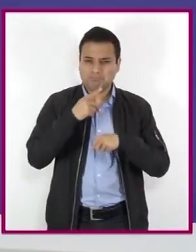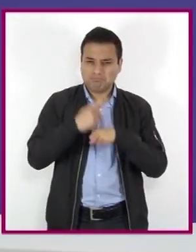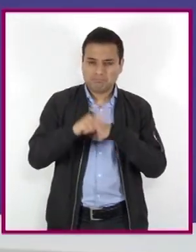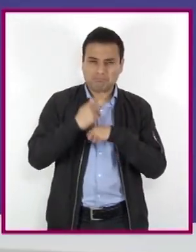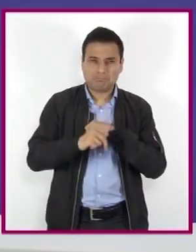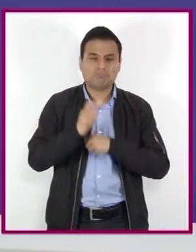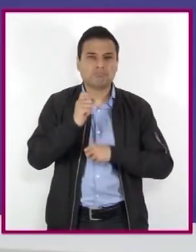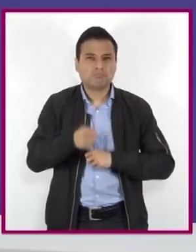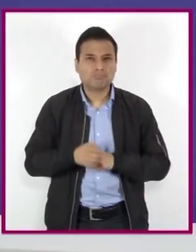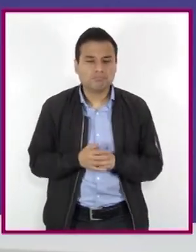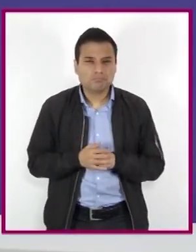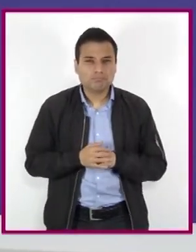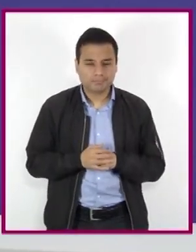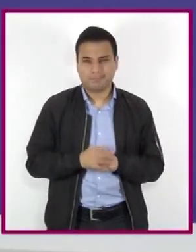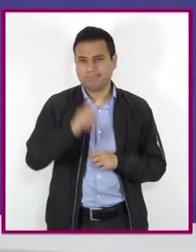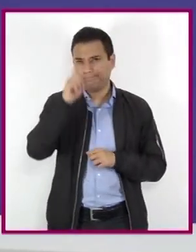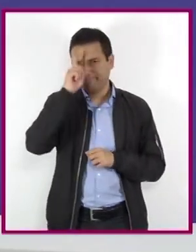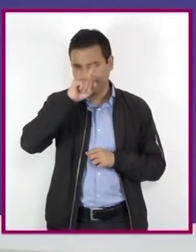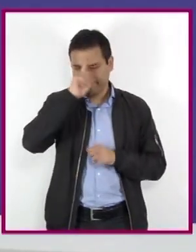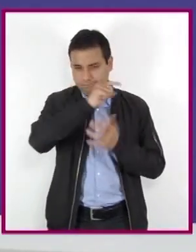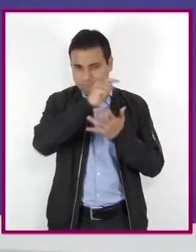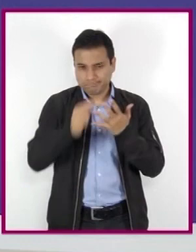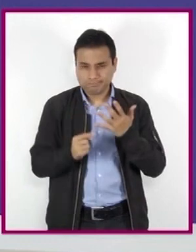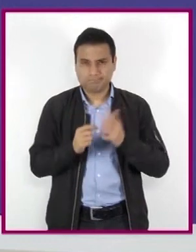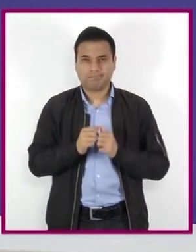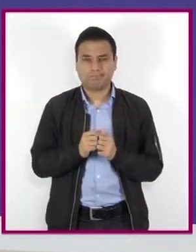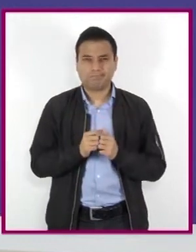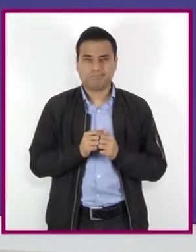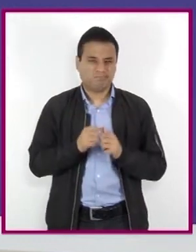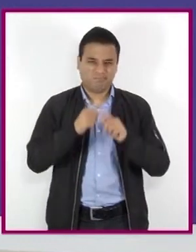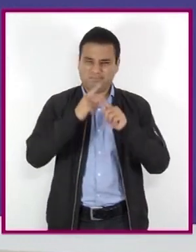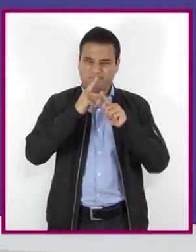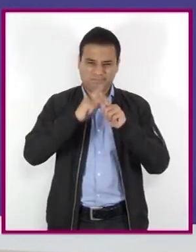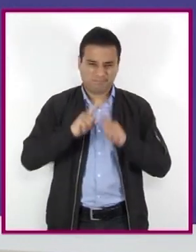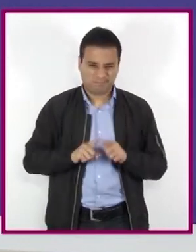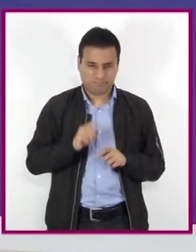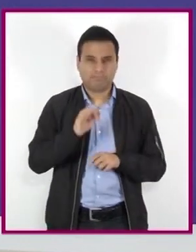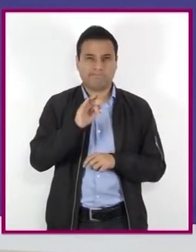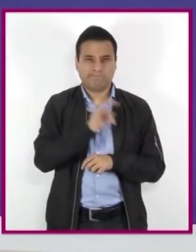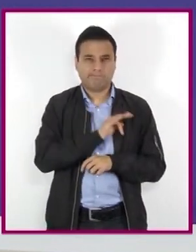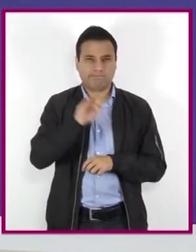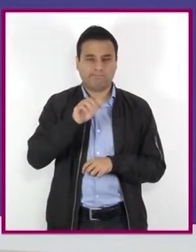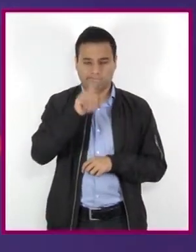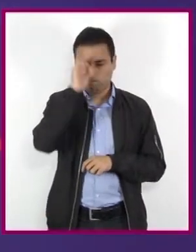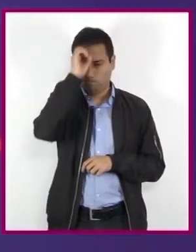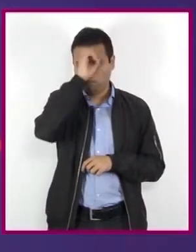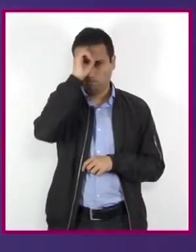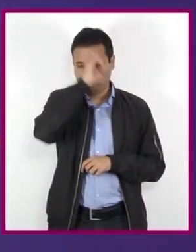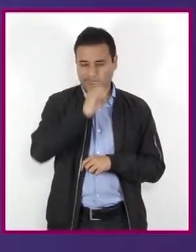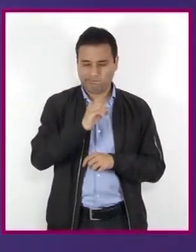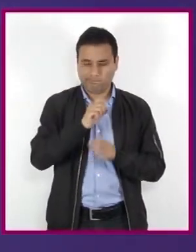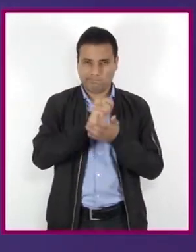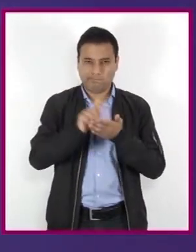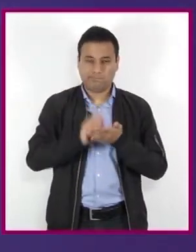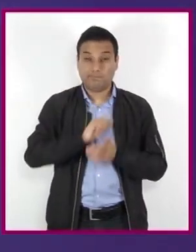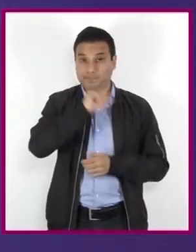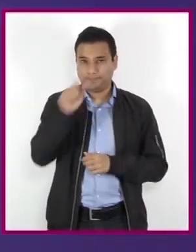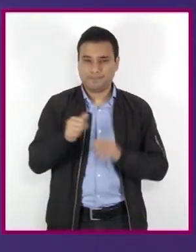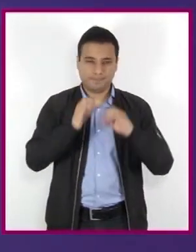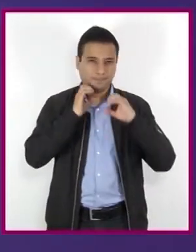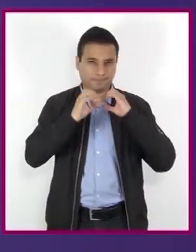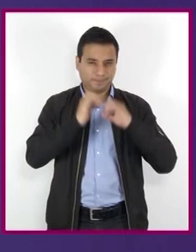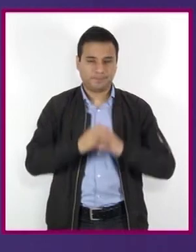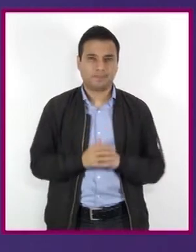su consumo, recomendaciones para evitar adicciones, así como sus conclusiones. Etapa de comunicación,